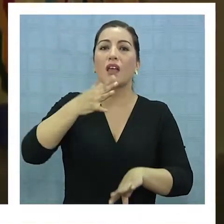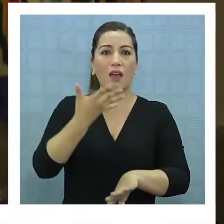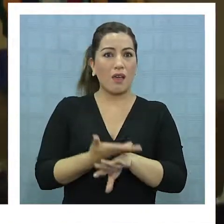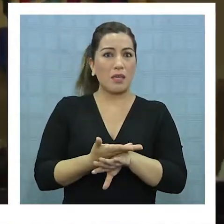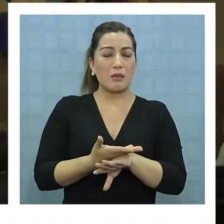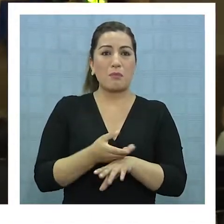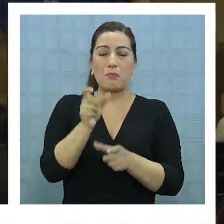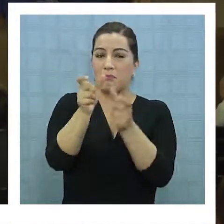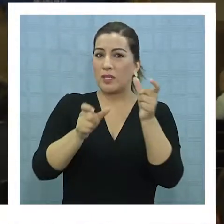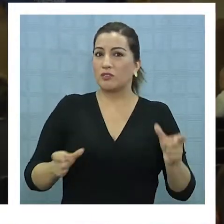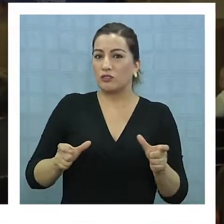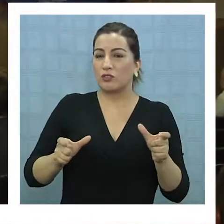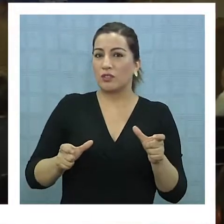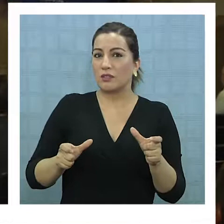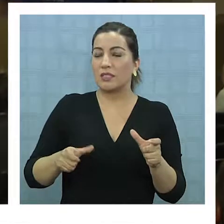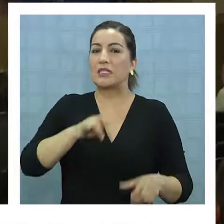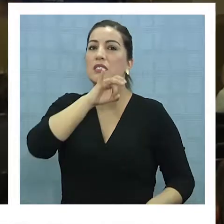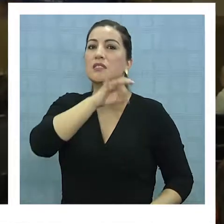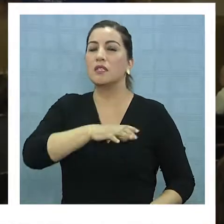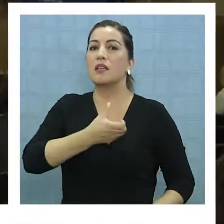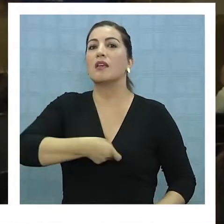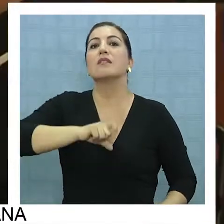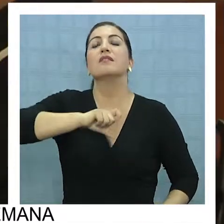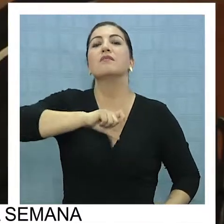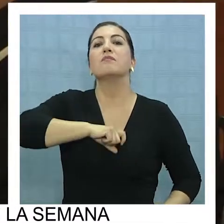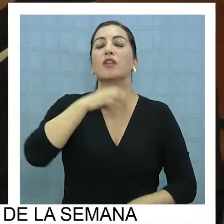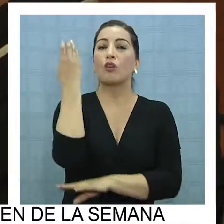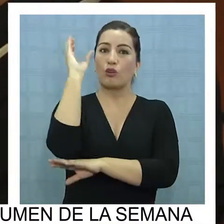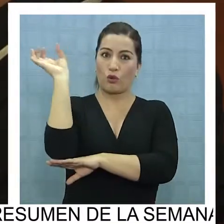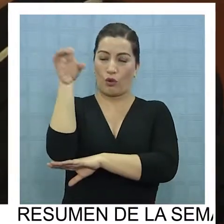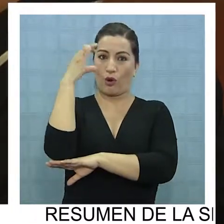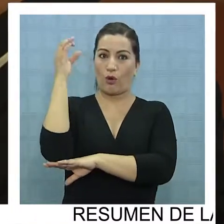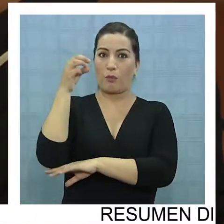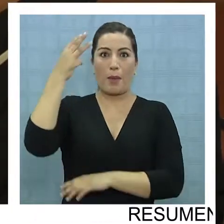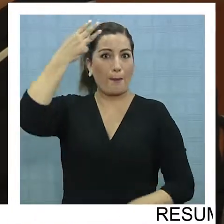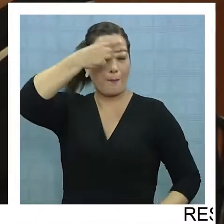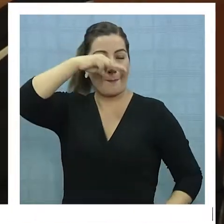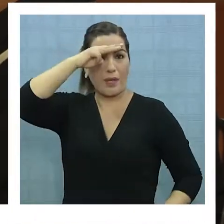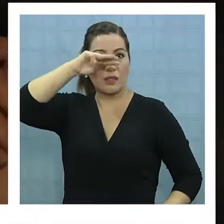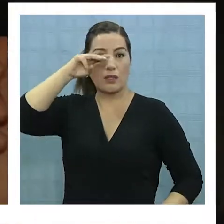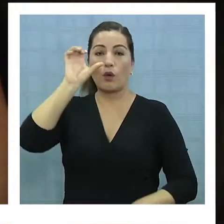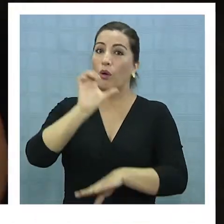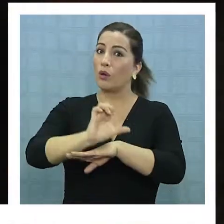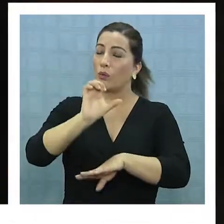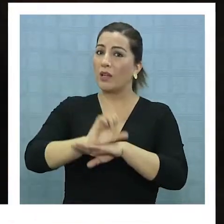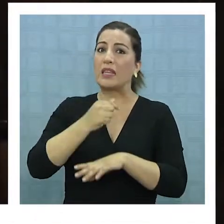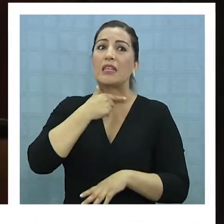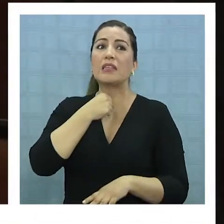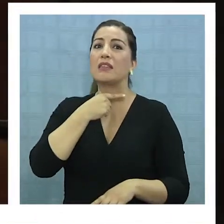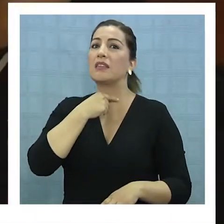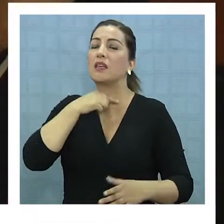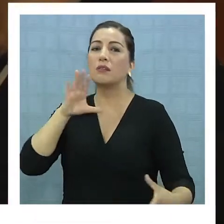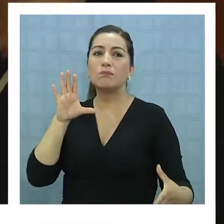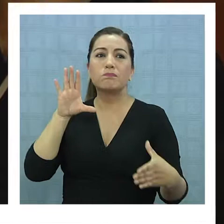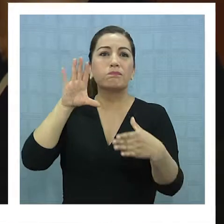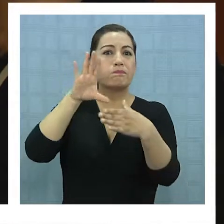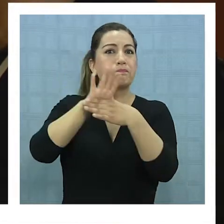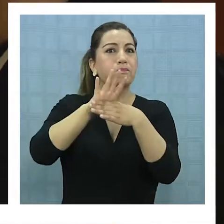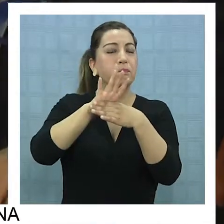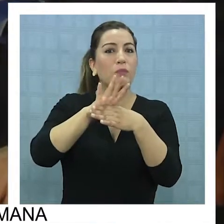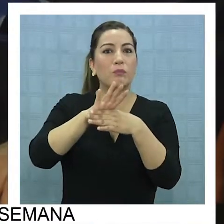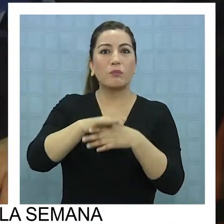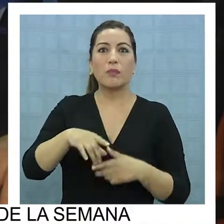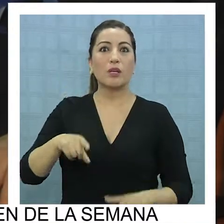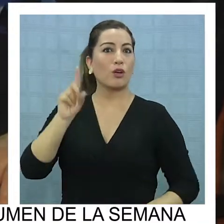investigadores de Chile, España, Portugal, Brasil, Colombia, México y Ecuador, y busca concluir en varios aspectos de vital